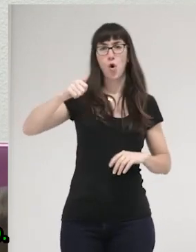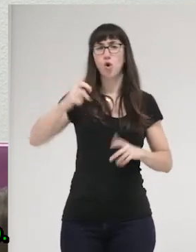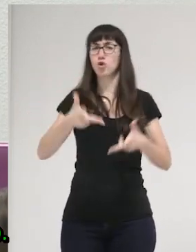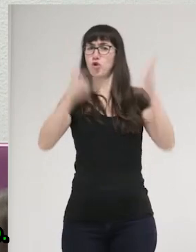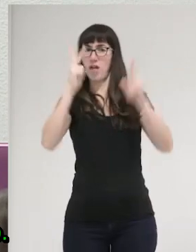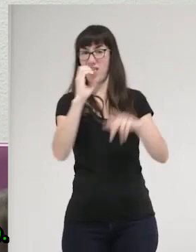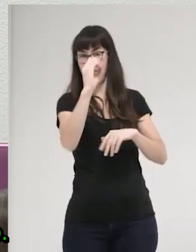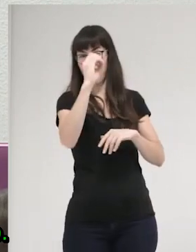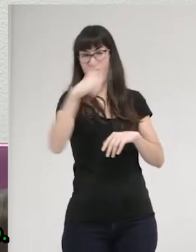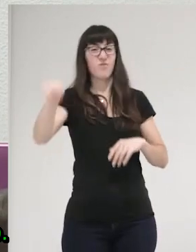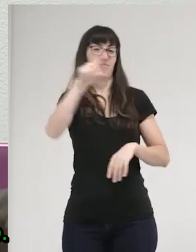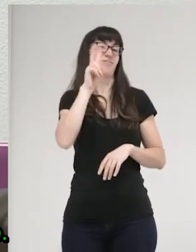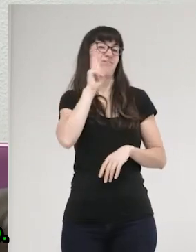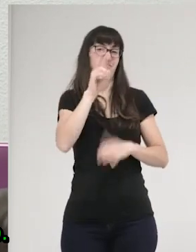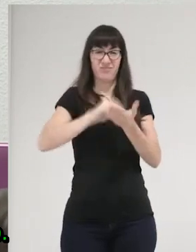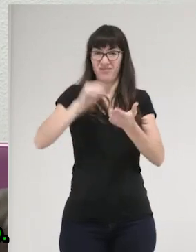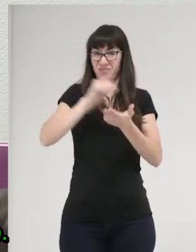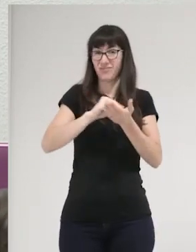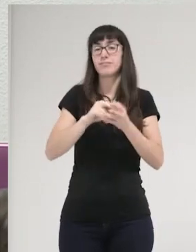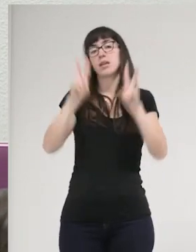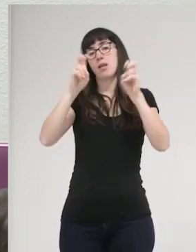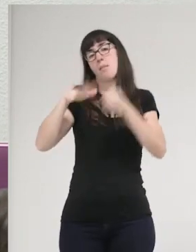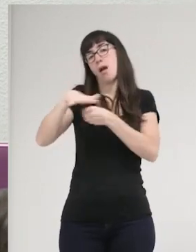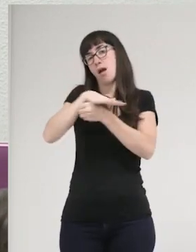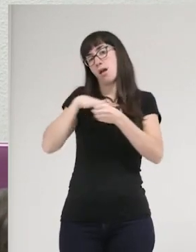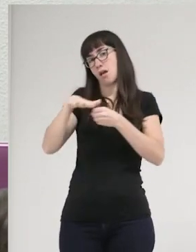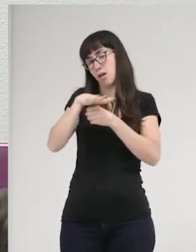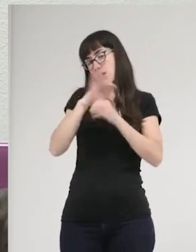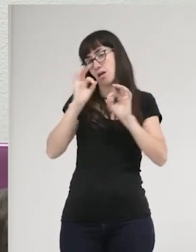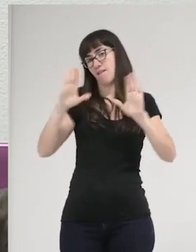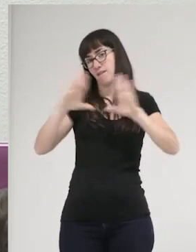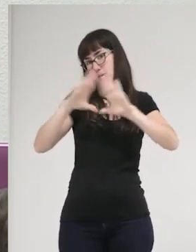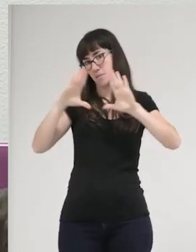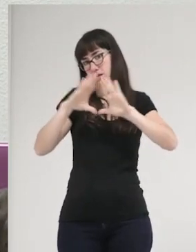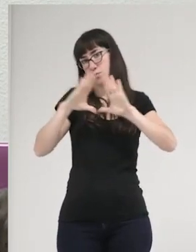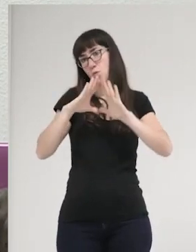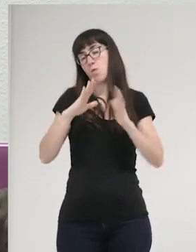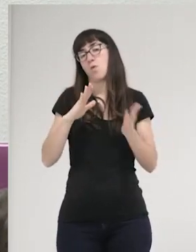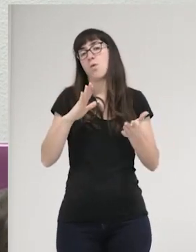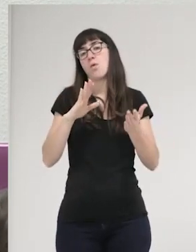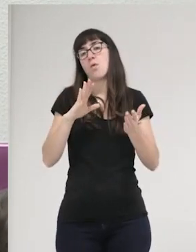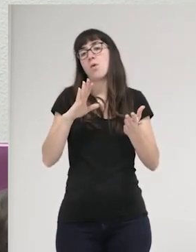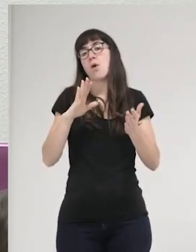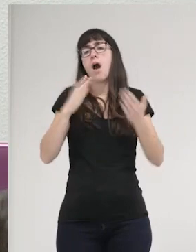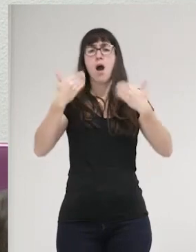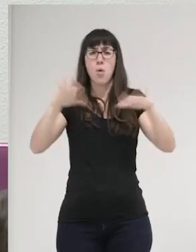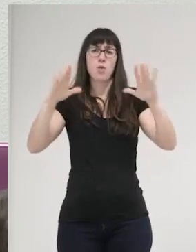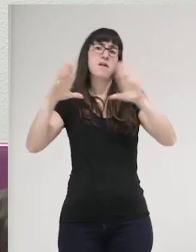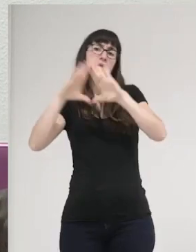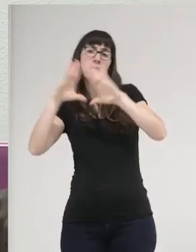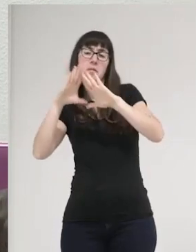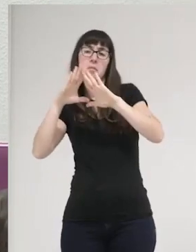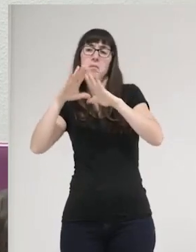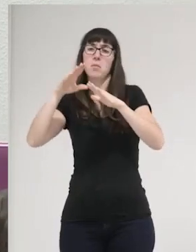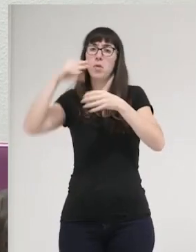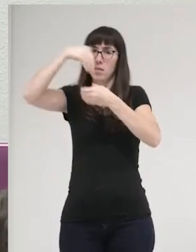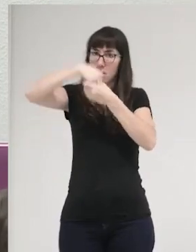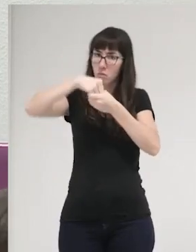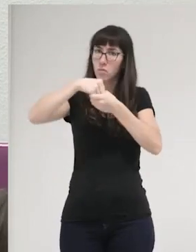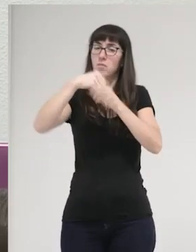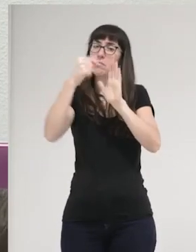probablemente, en el contexto del feminismo, aunque ese feminismo no reclame específicamente